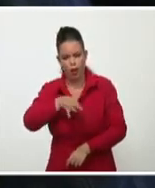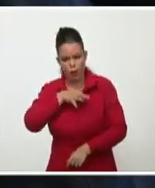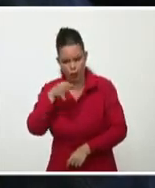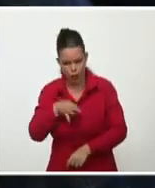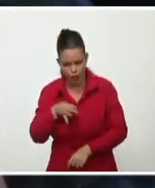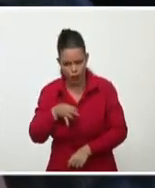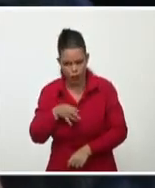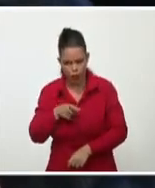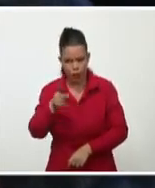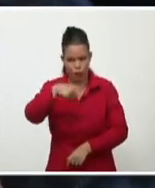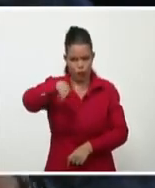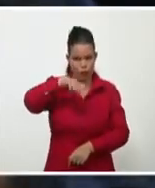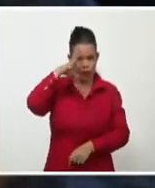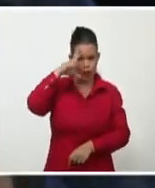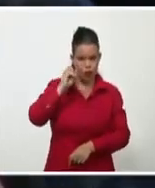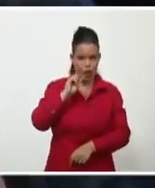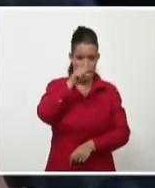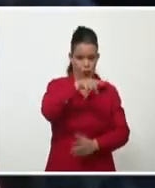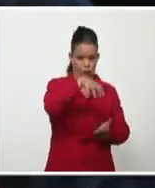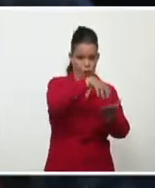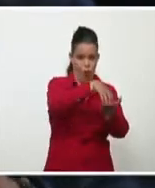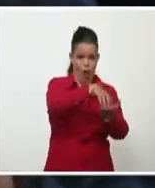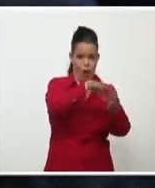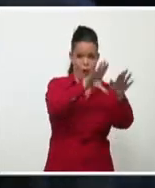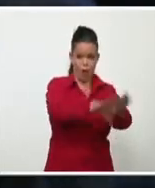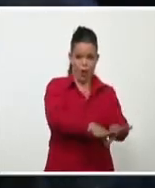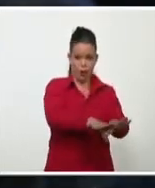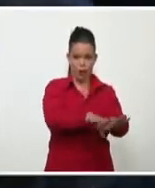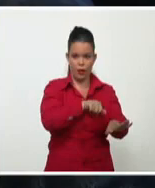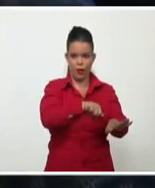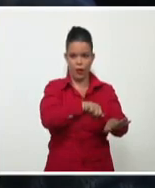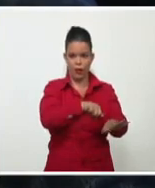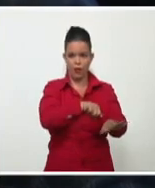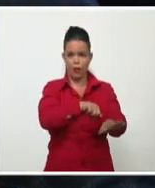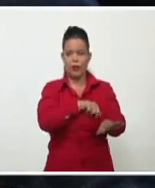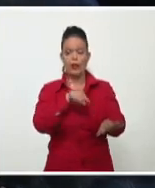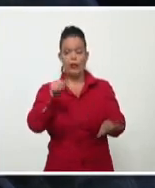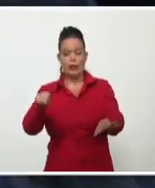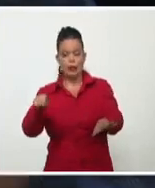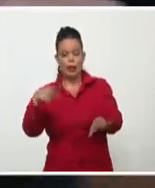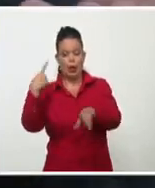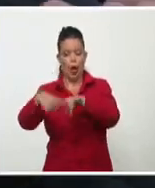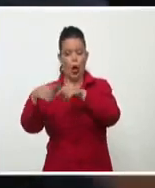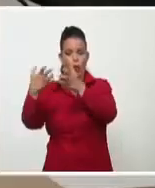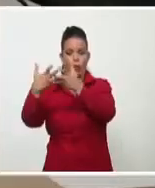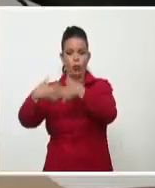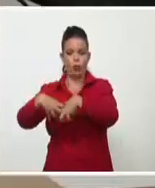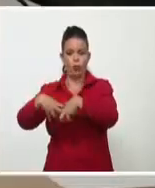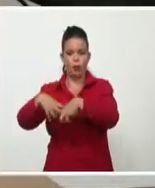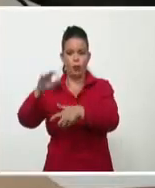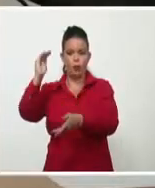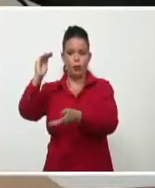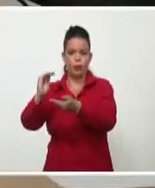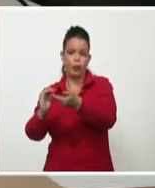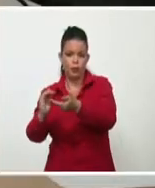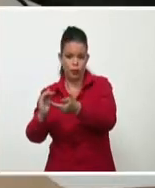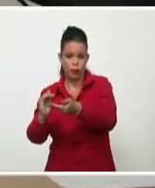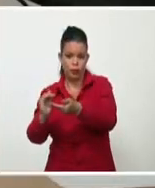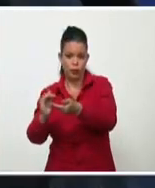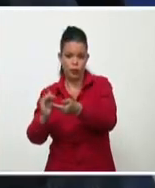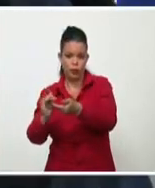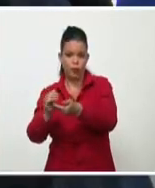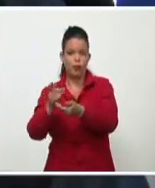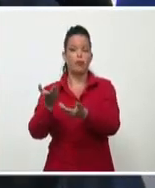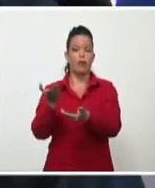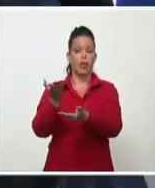nos quedamos con una reserva mínima por encima de la demanda que genera el país.